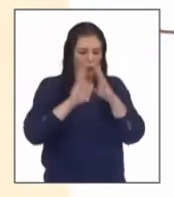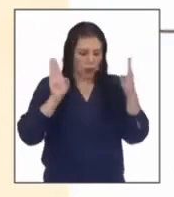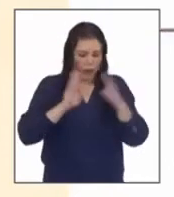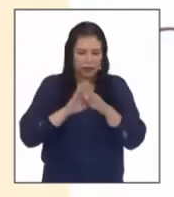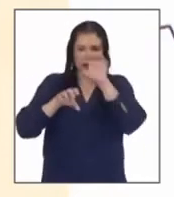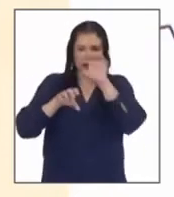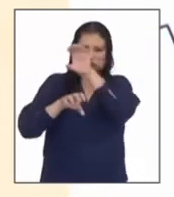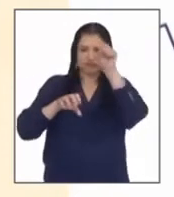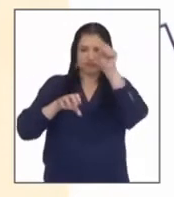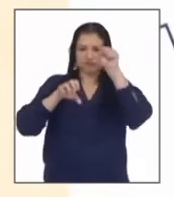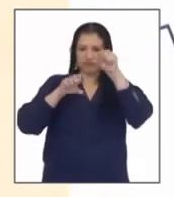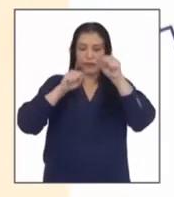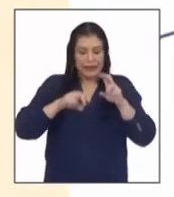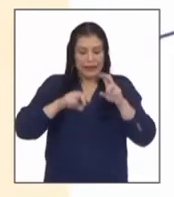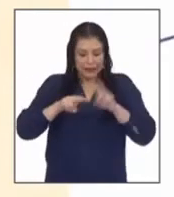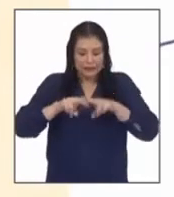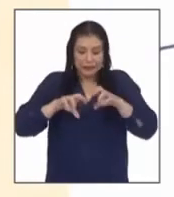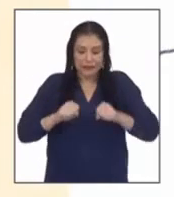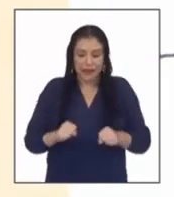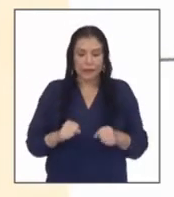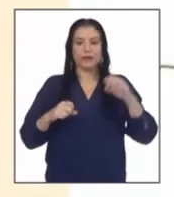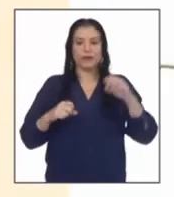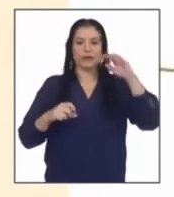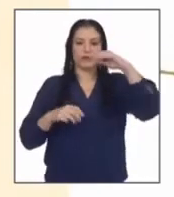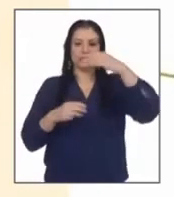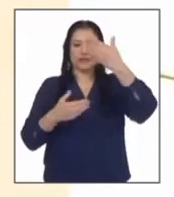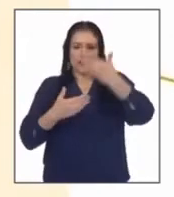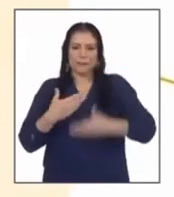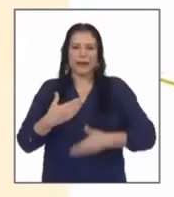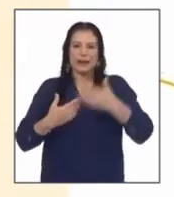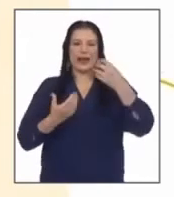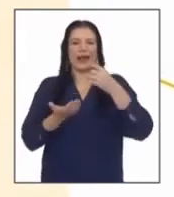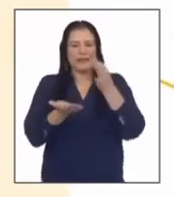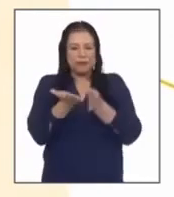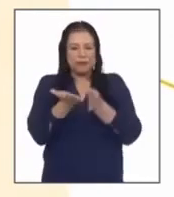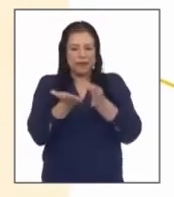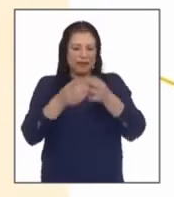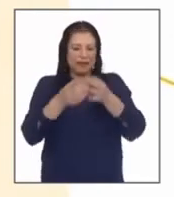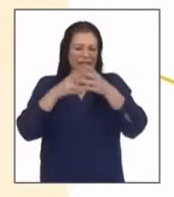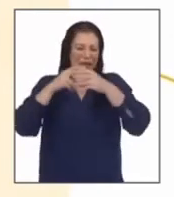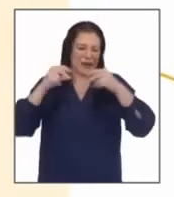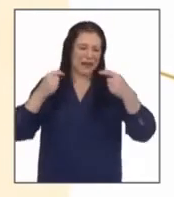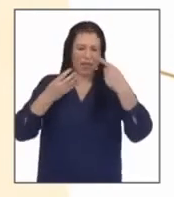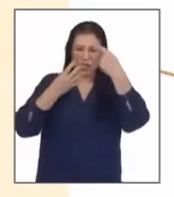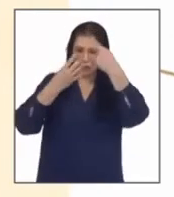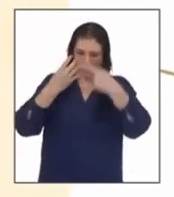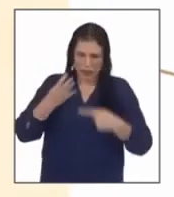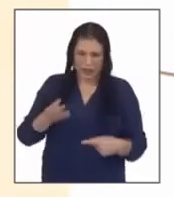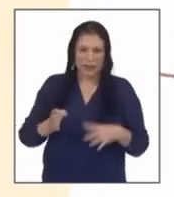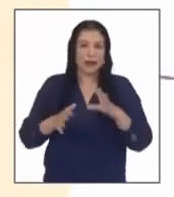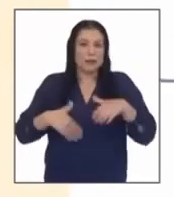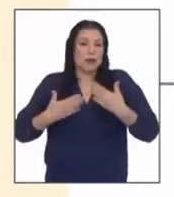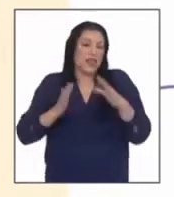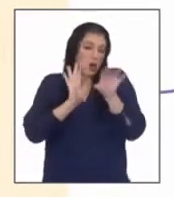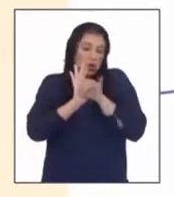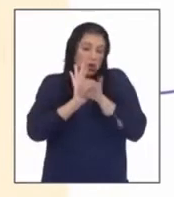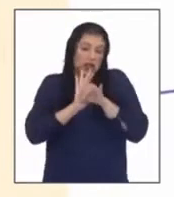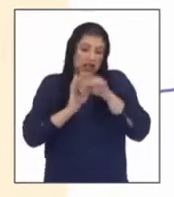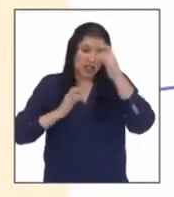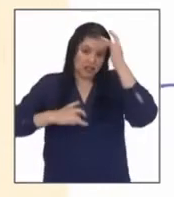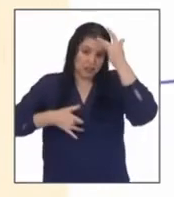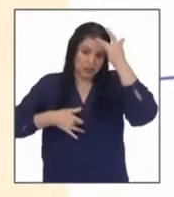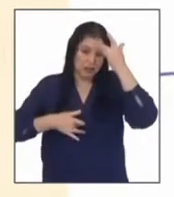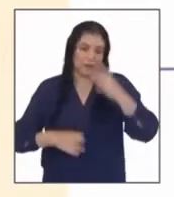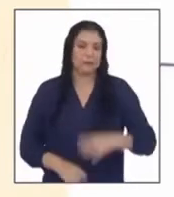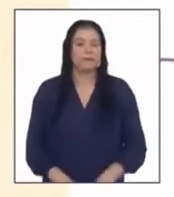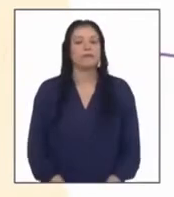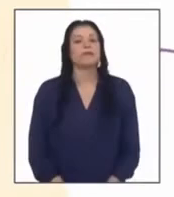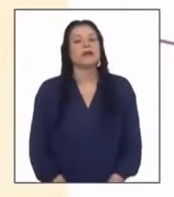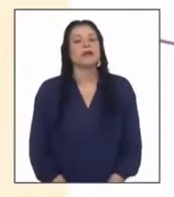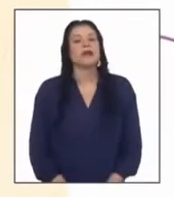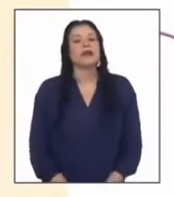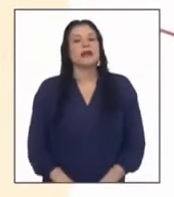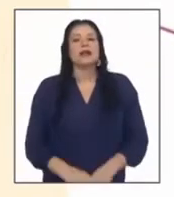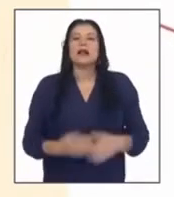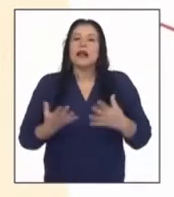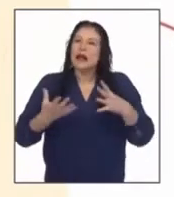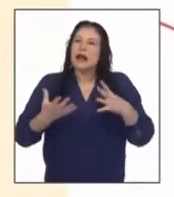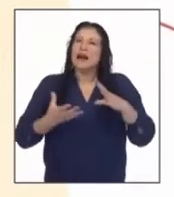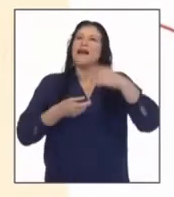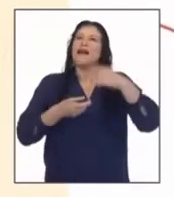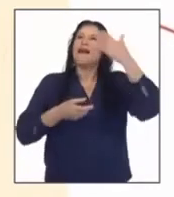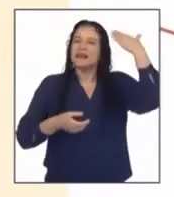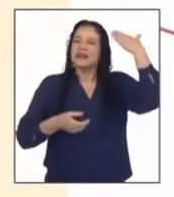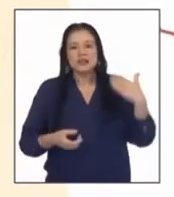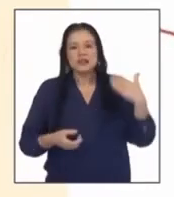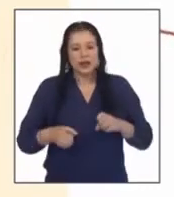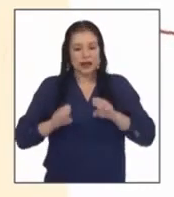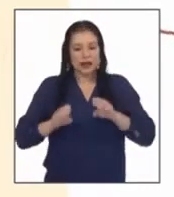pasamanos asientos respaldades monedas billetes barandas y otros pasajeros históricamente